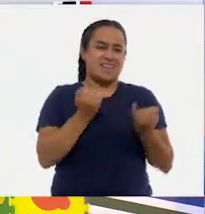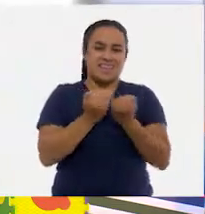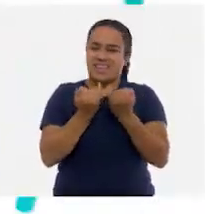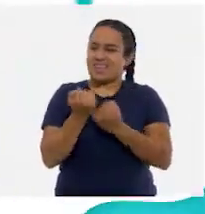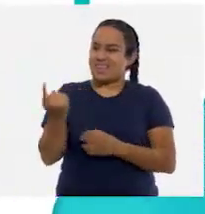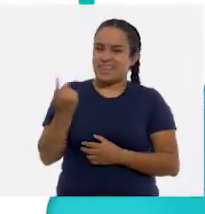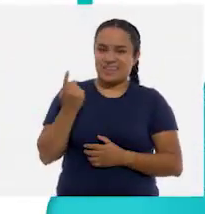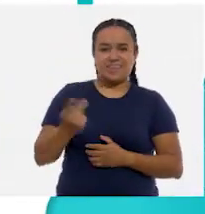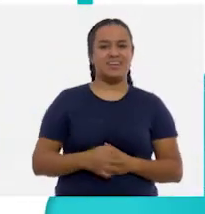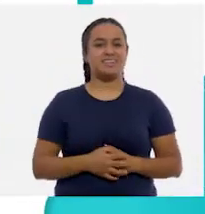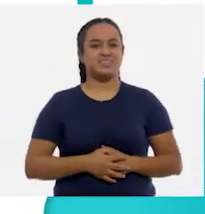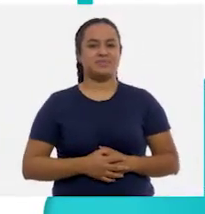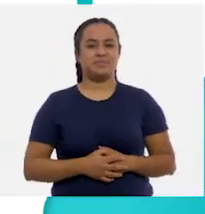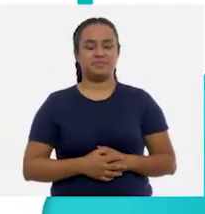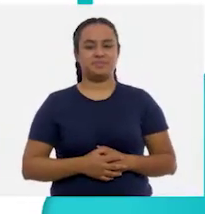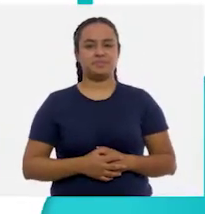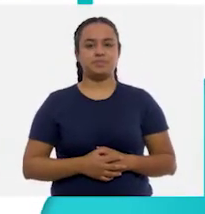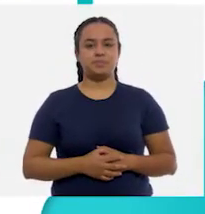como nosotras.